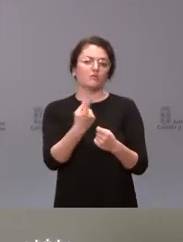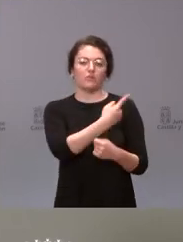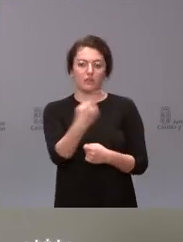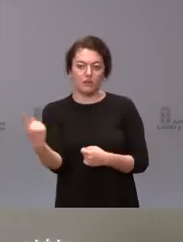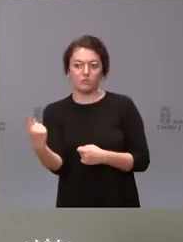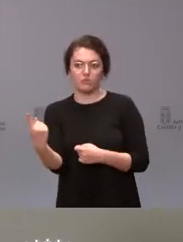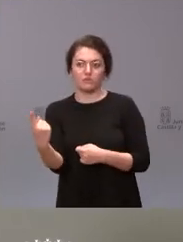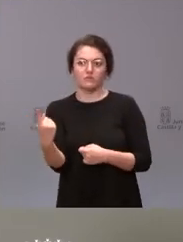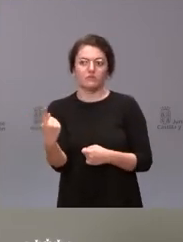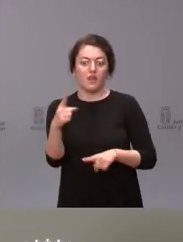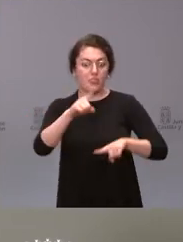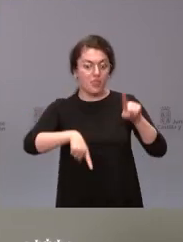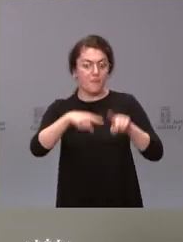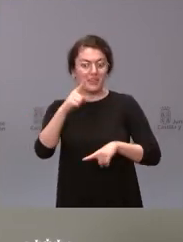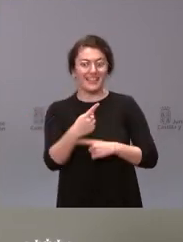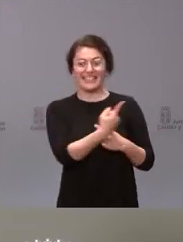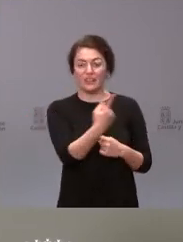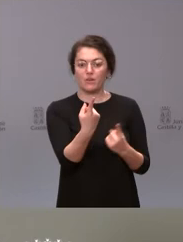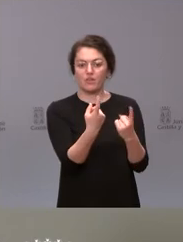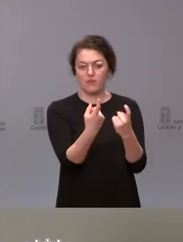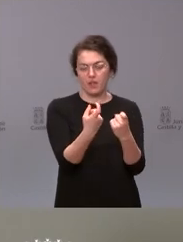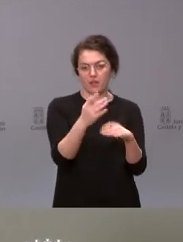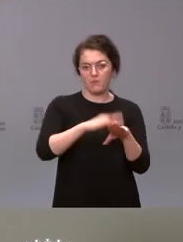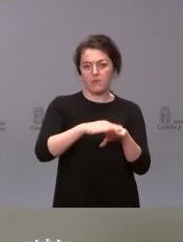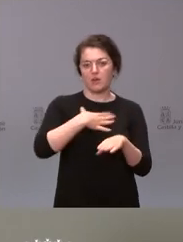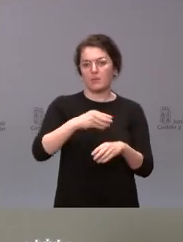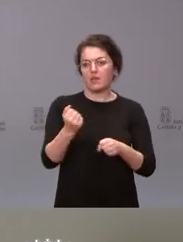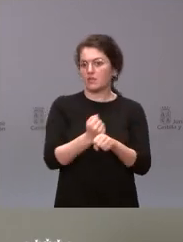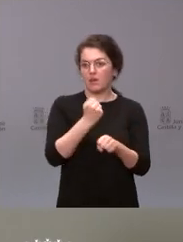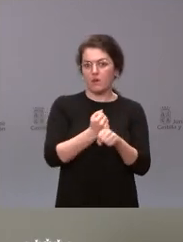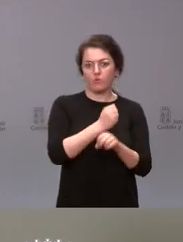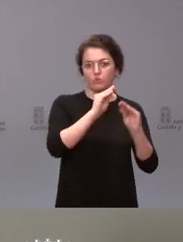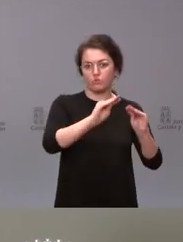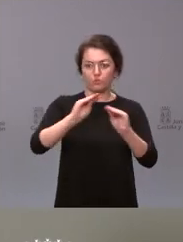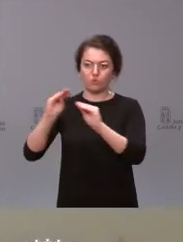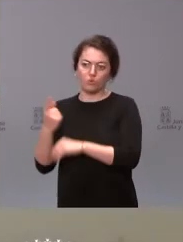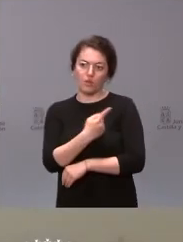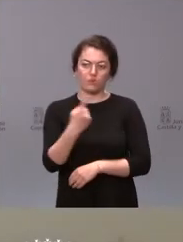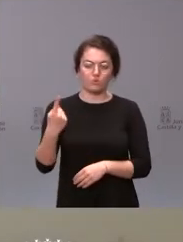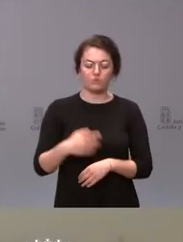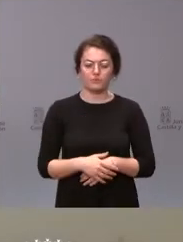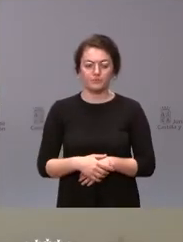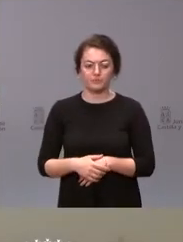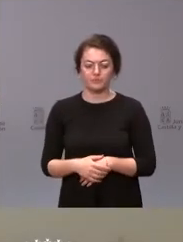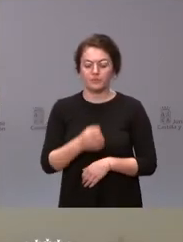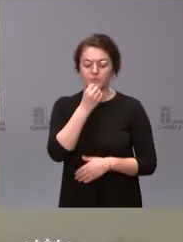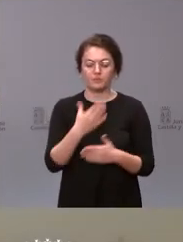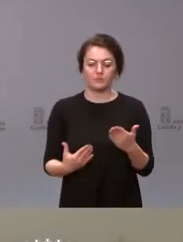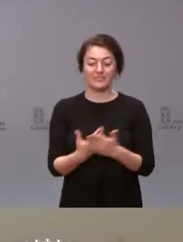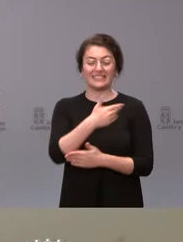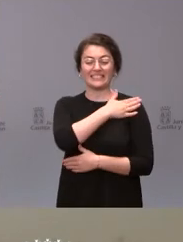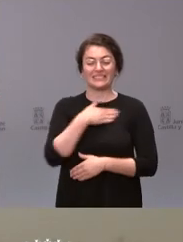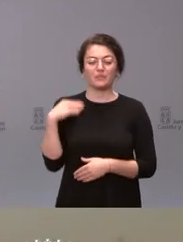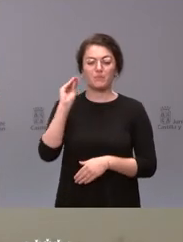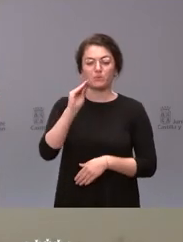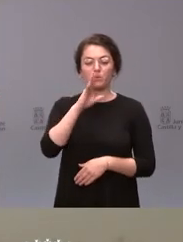en lo que pueda ser preciso para que pueda desarrollar sus tareas que tienen encomendadas. Sí, hola, buenos días. Yo le quería preguntar